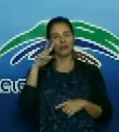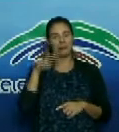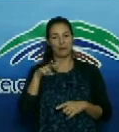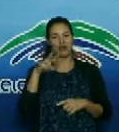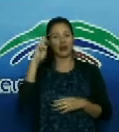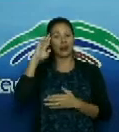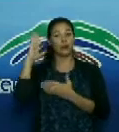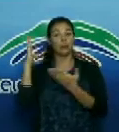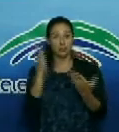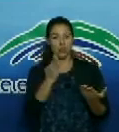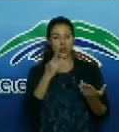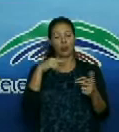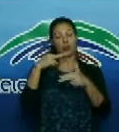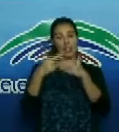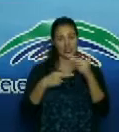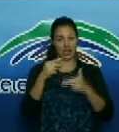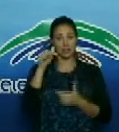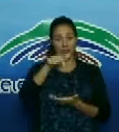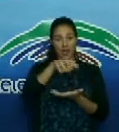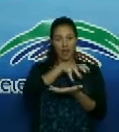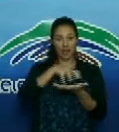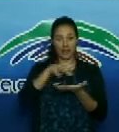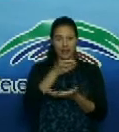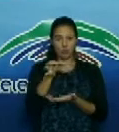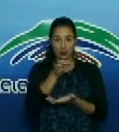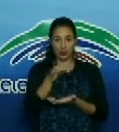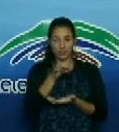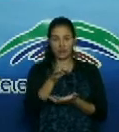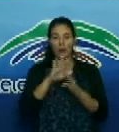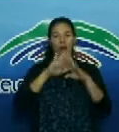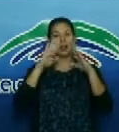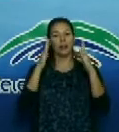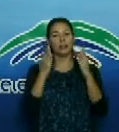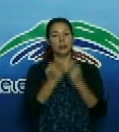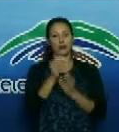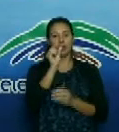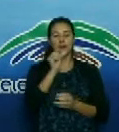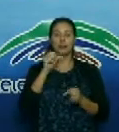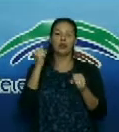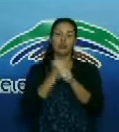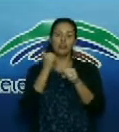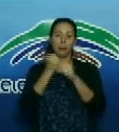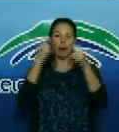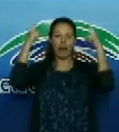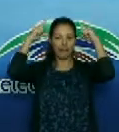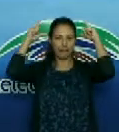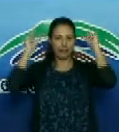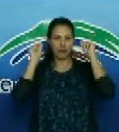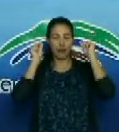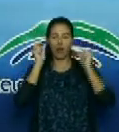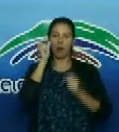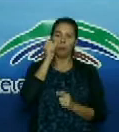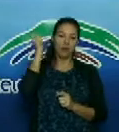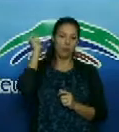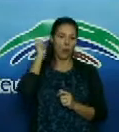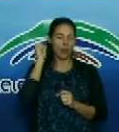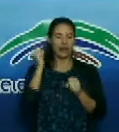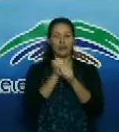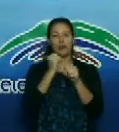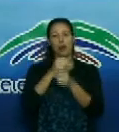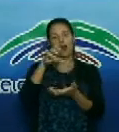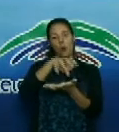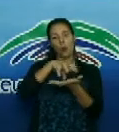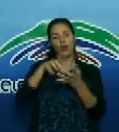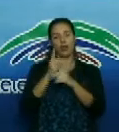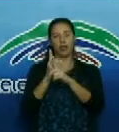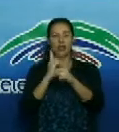territorio a el personal de enfermería que está laborando también en los centros de aislamiento preparado para